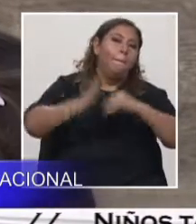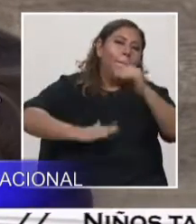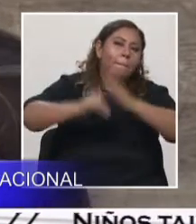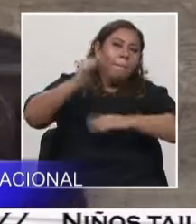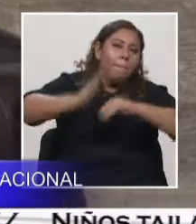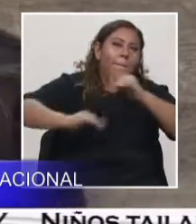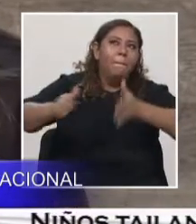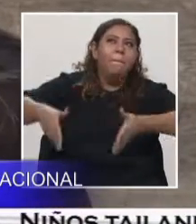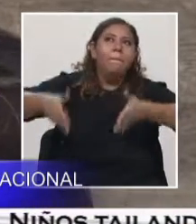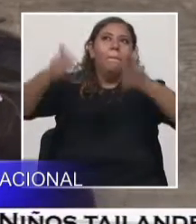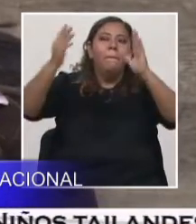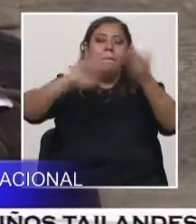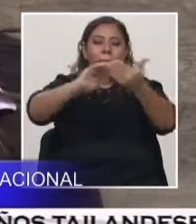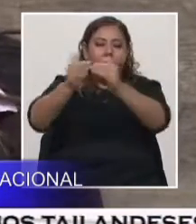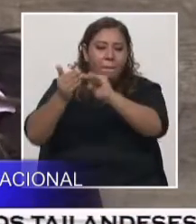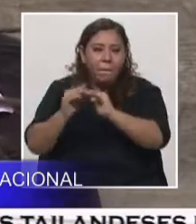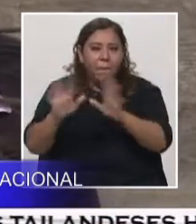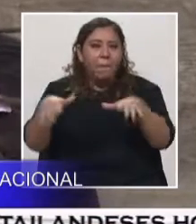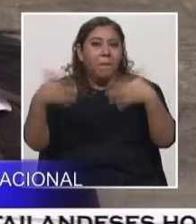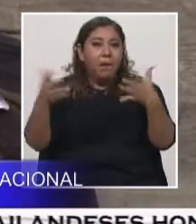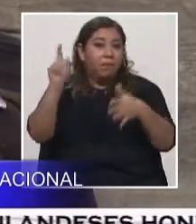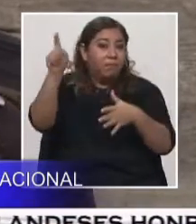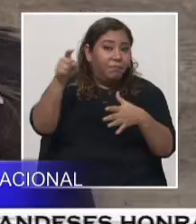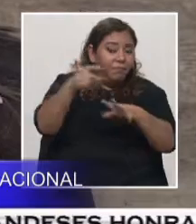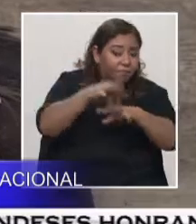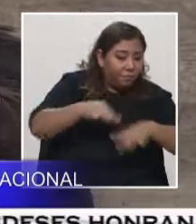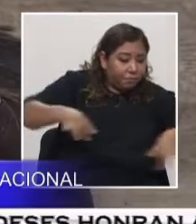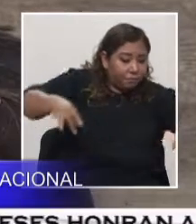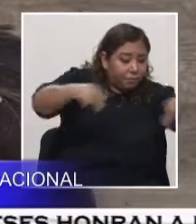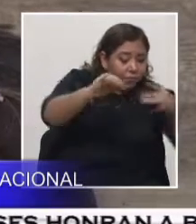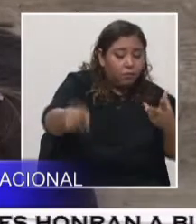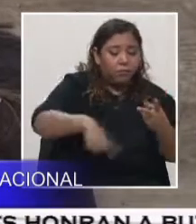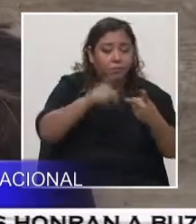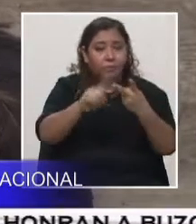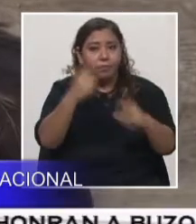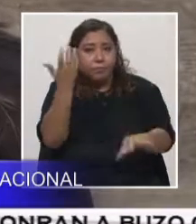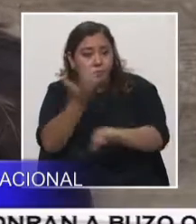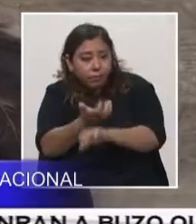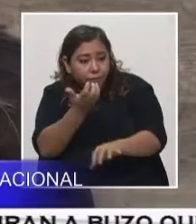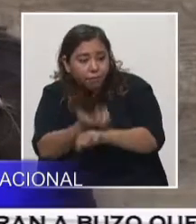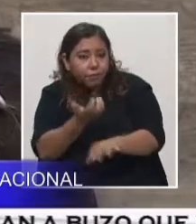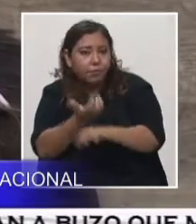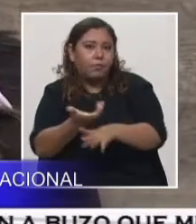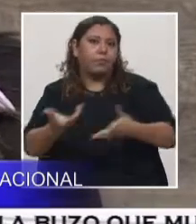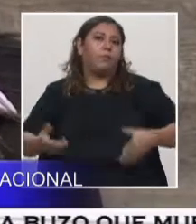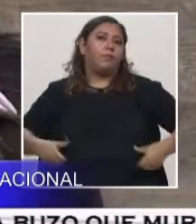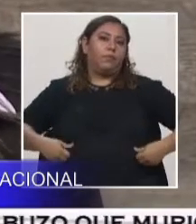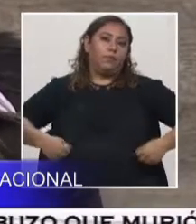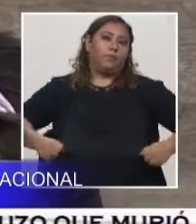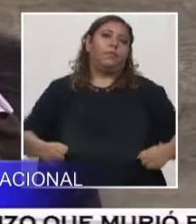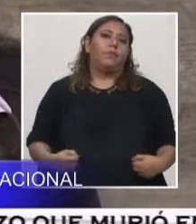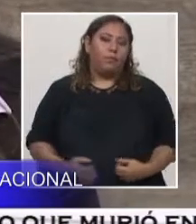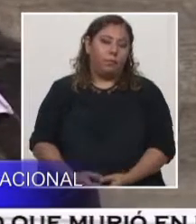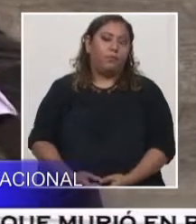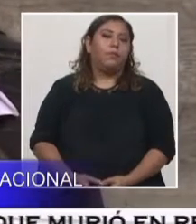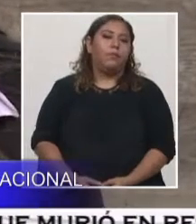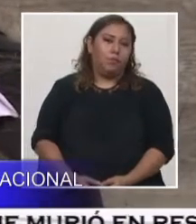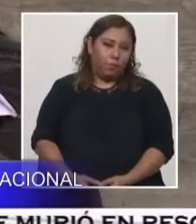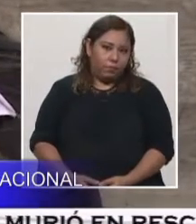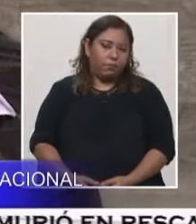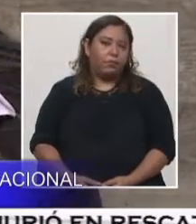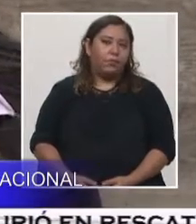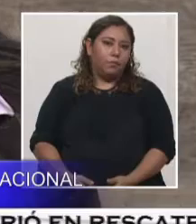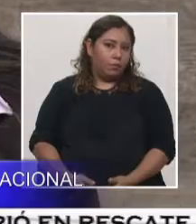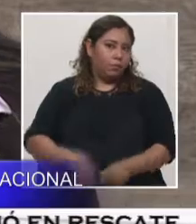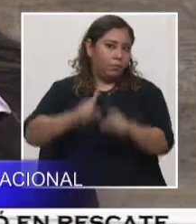un desarrollo de una comunidad. Lo necesitamos en la construcción, lo necesitamos aún en los carros, ¿verdad? Para el desarrollo de carros también van